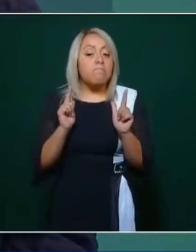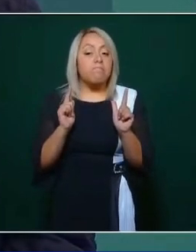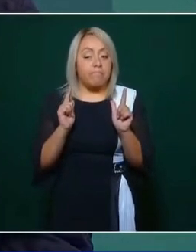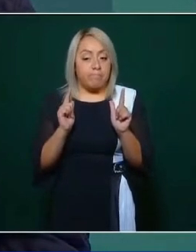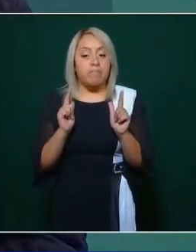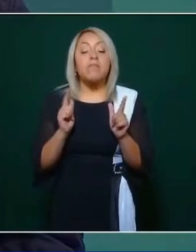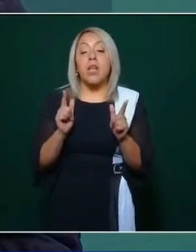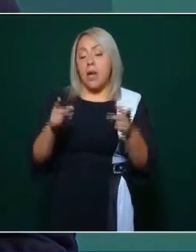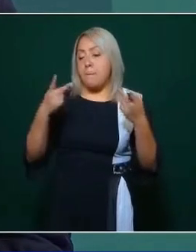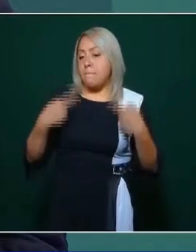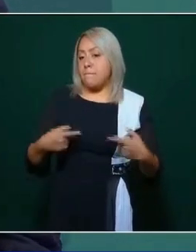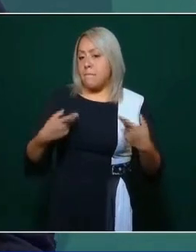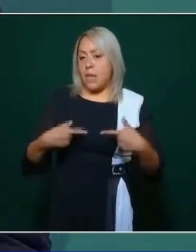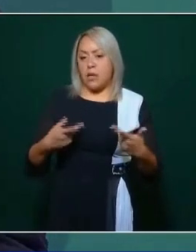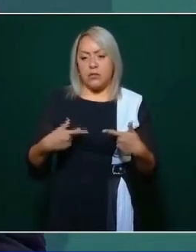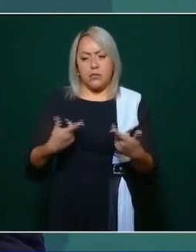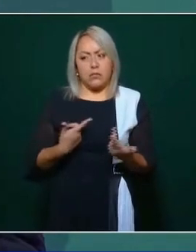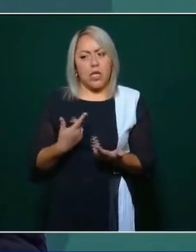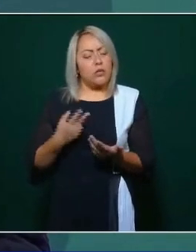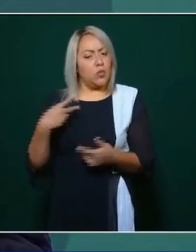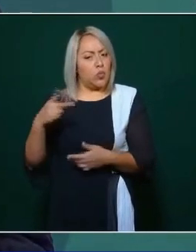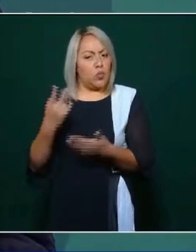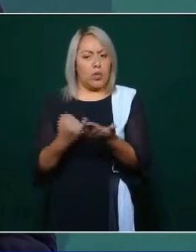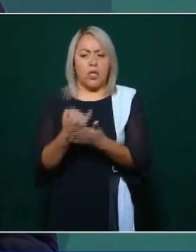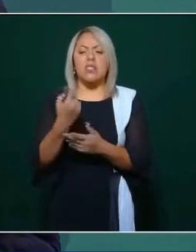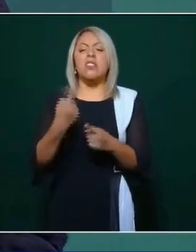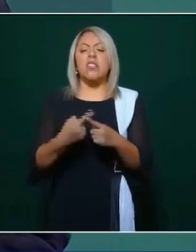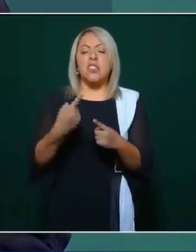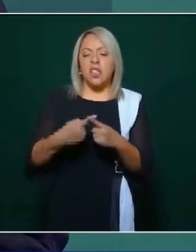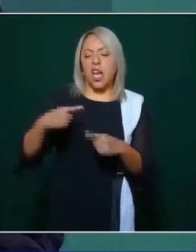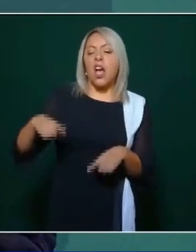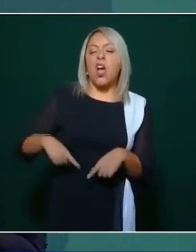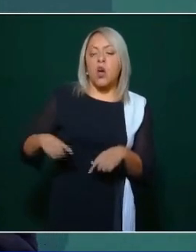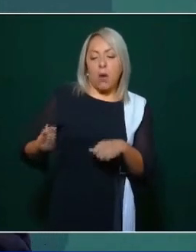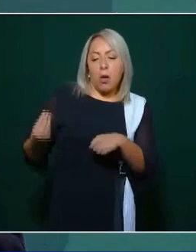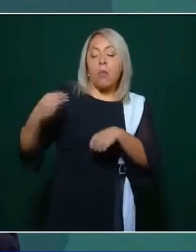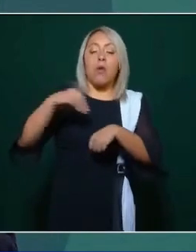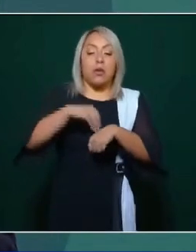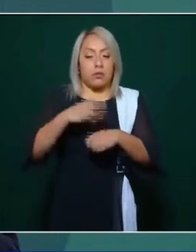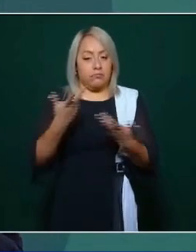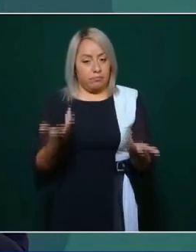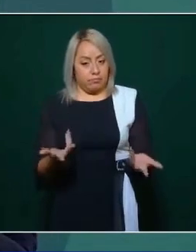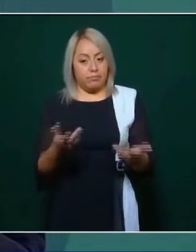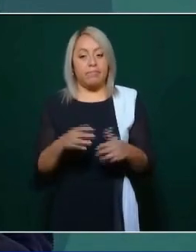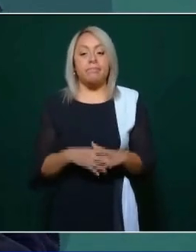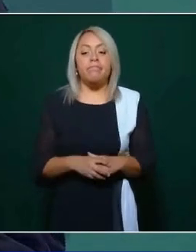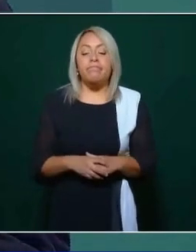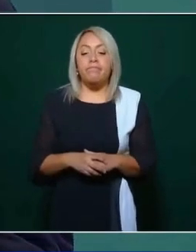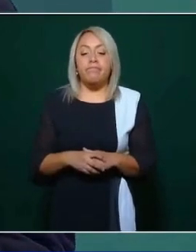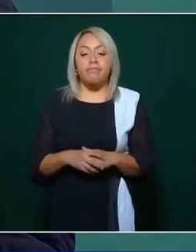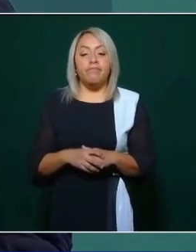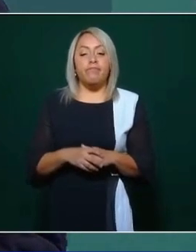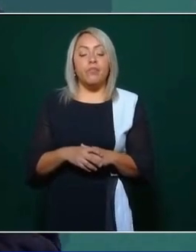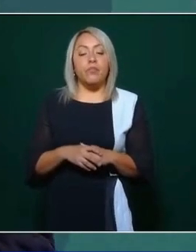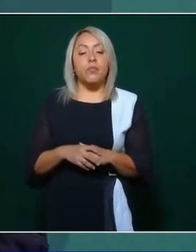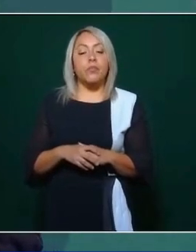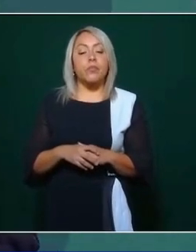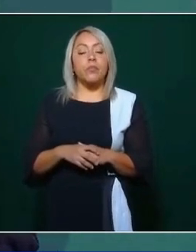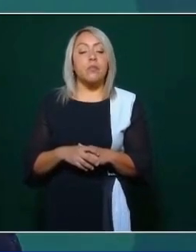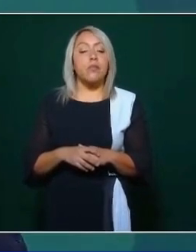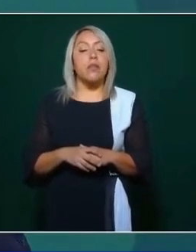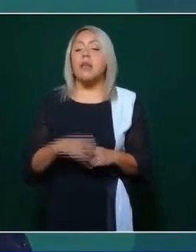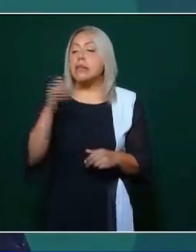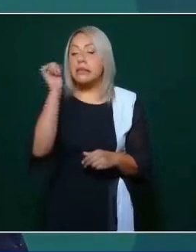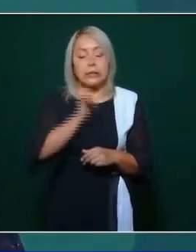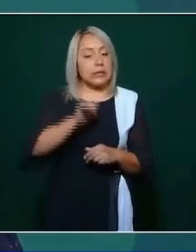elegir libremente a sus autoridades y siempre este es